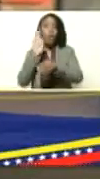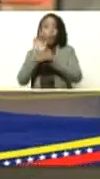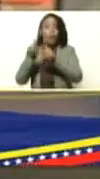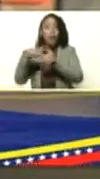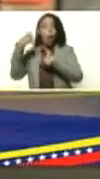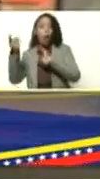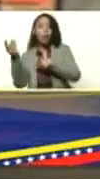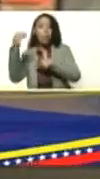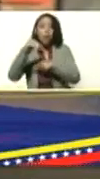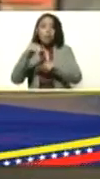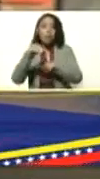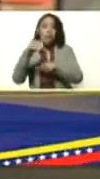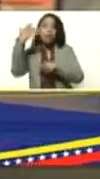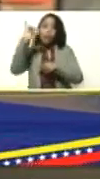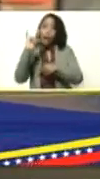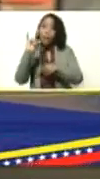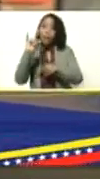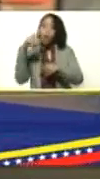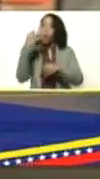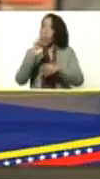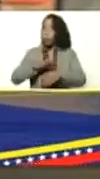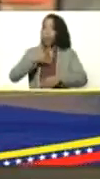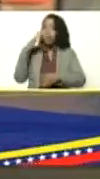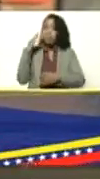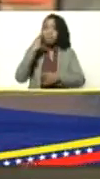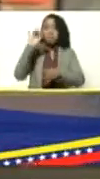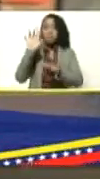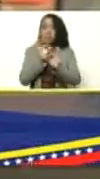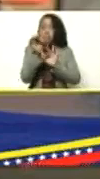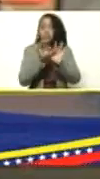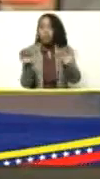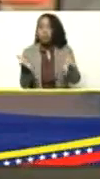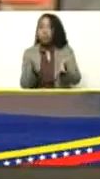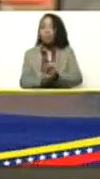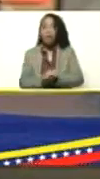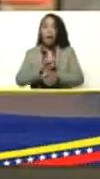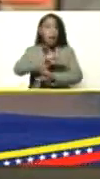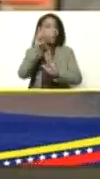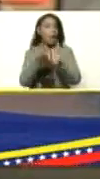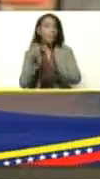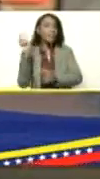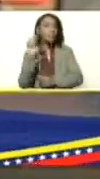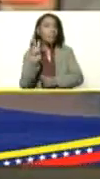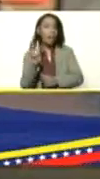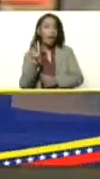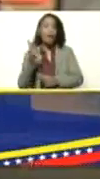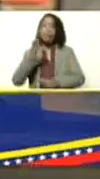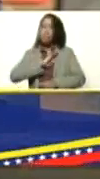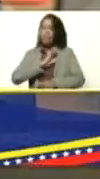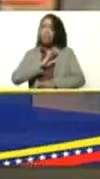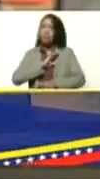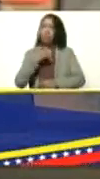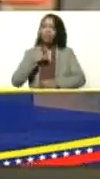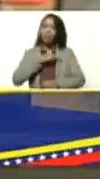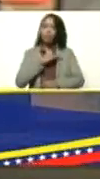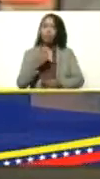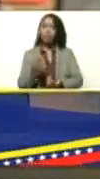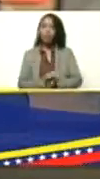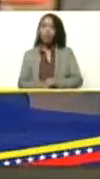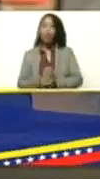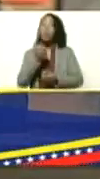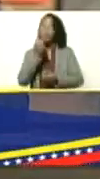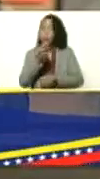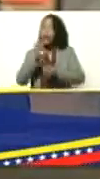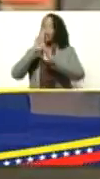las que existen o las que pudieran venir en general Venezuela hemos tenido buenos